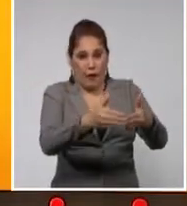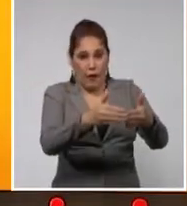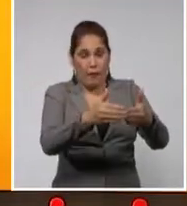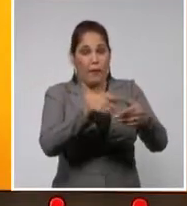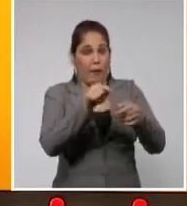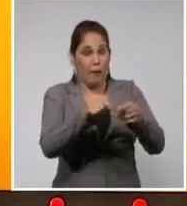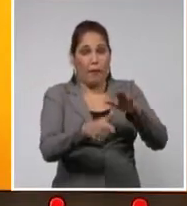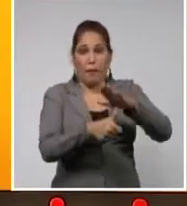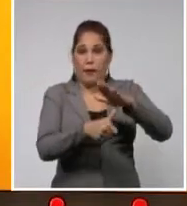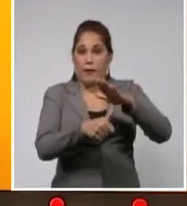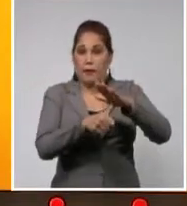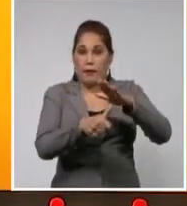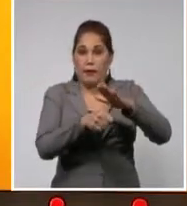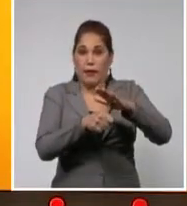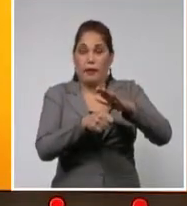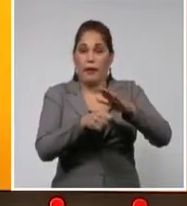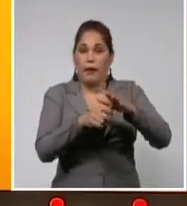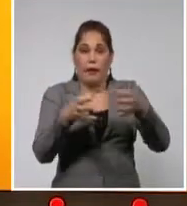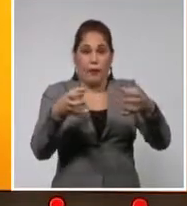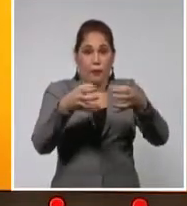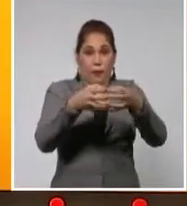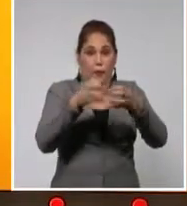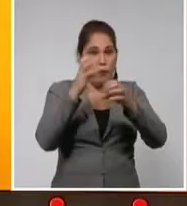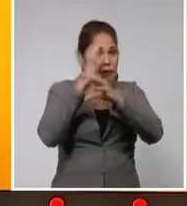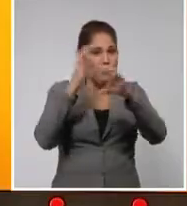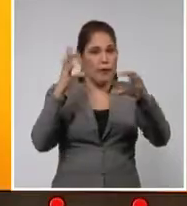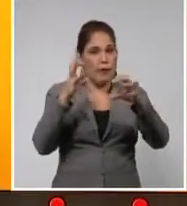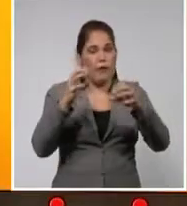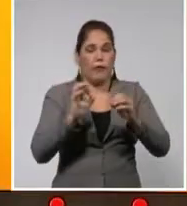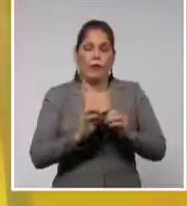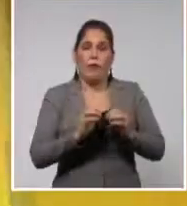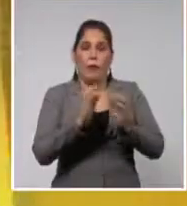presidente del Círculo de Periodistas Científicos de la UPEC.